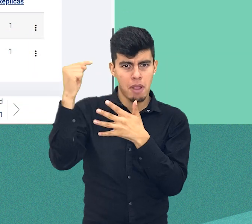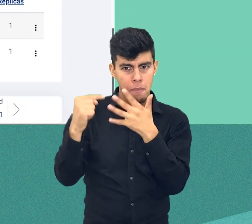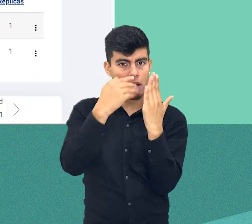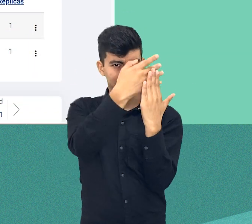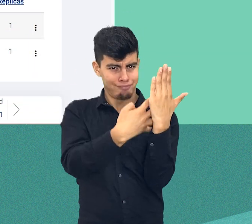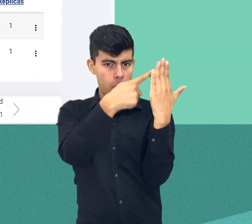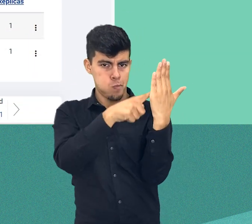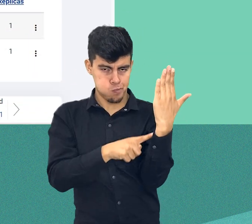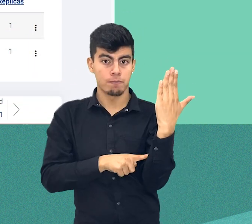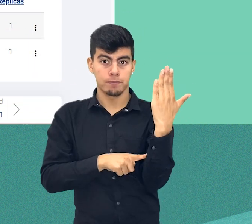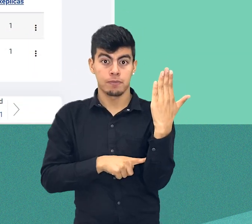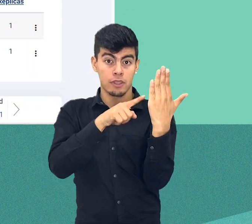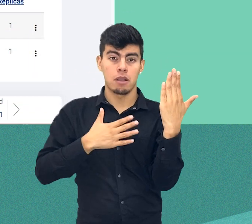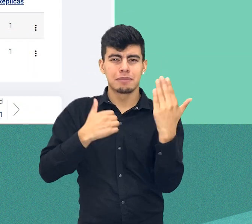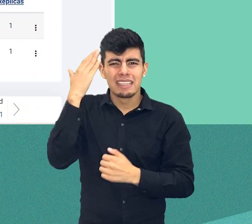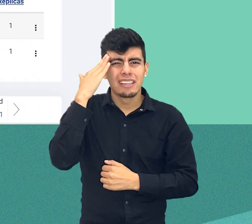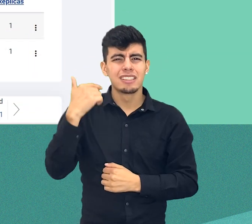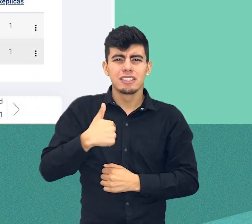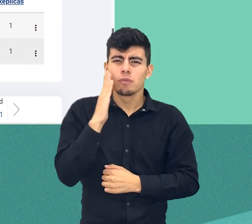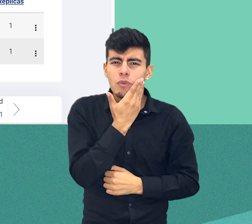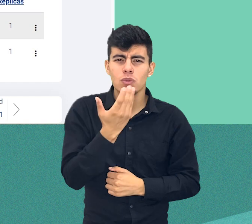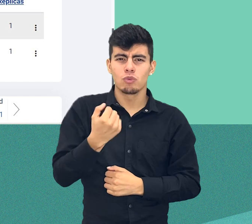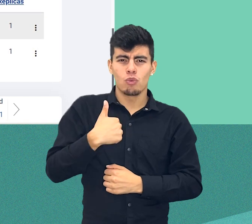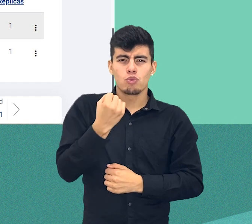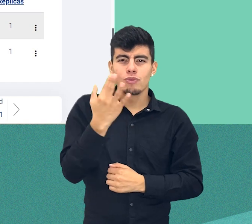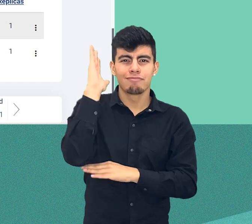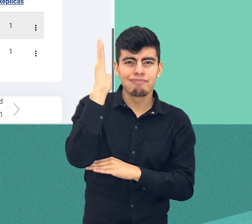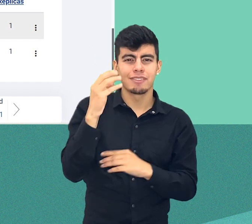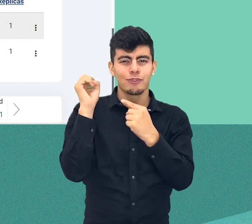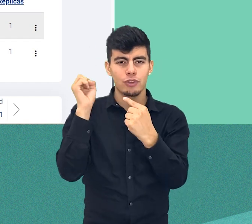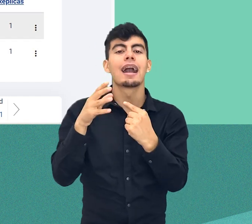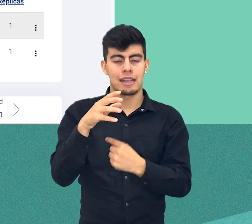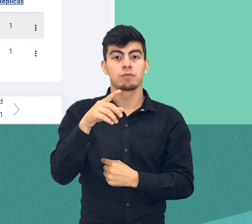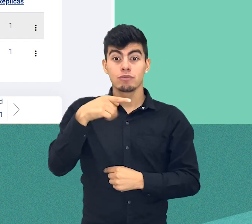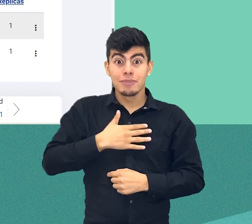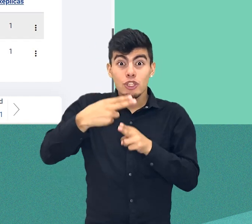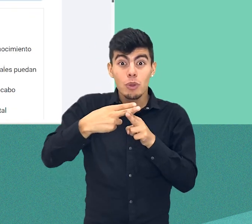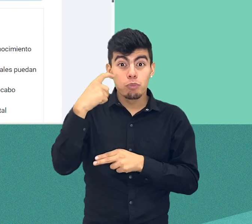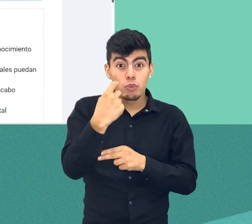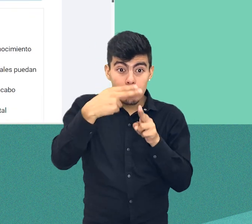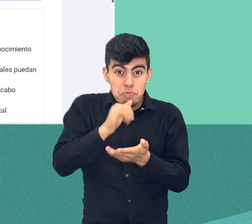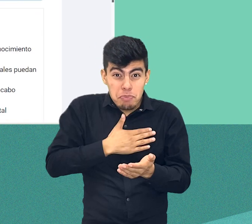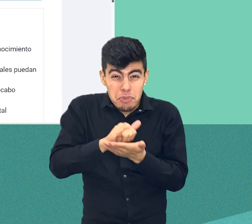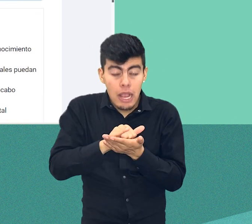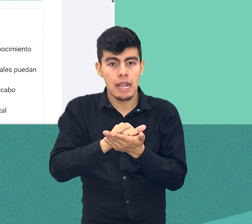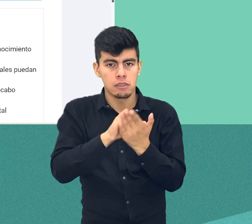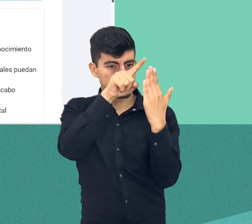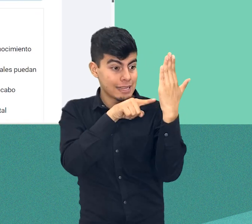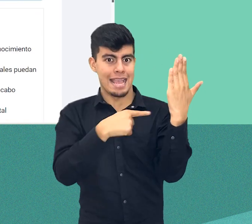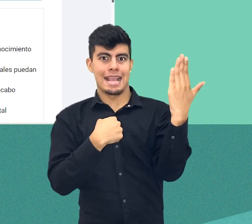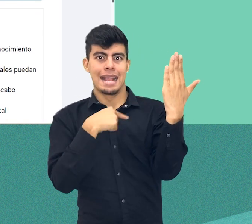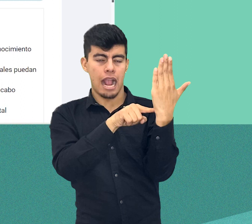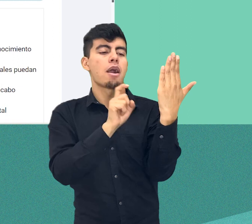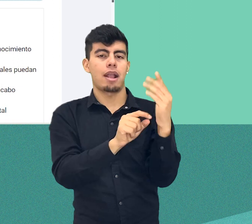Para acceder a la calificación, debemos buscar nuestra intervención en el foro y hacer clic sobre ella. Al realizar